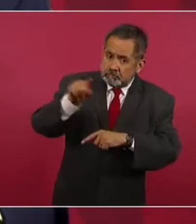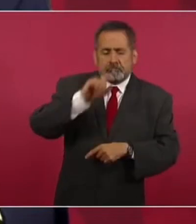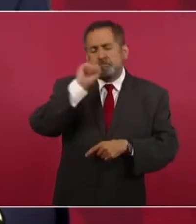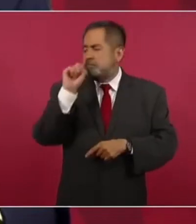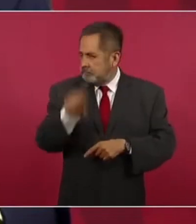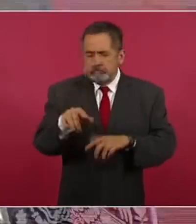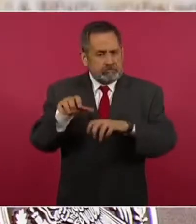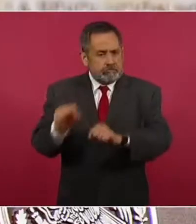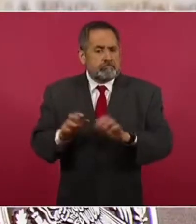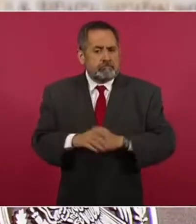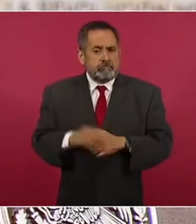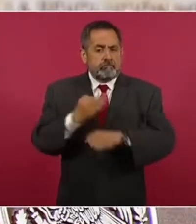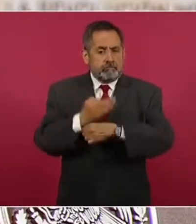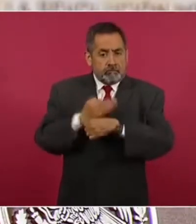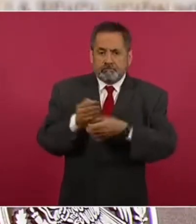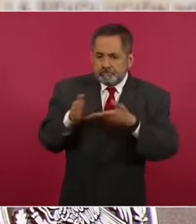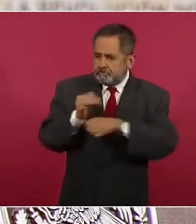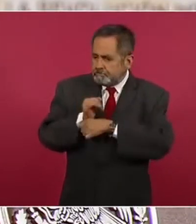está abierta la investigación.